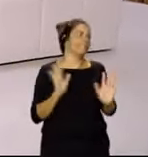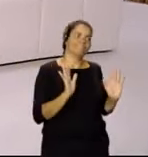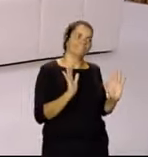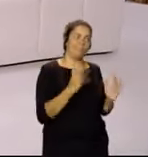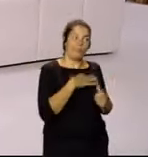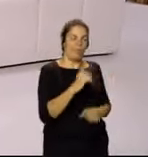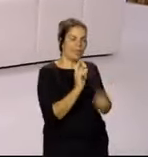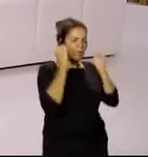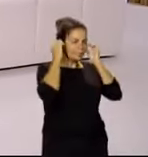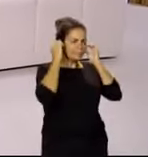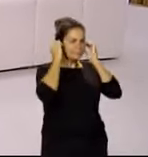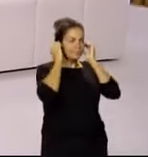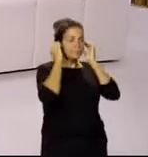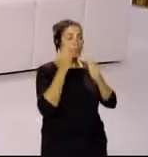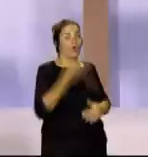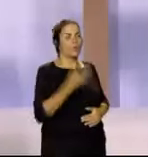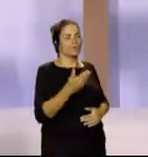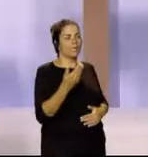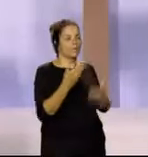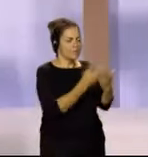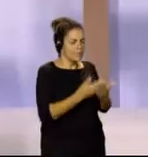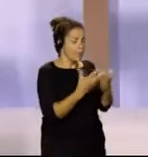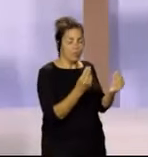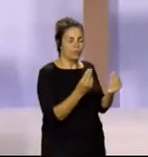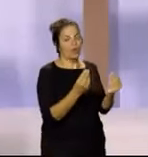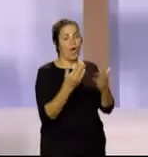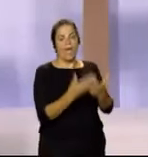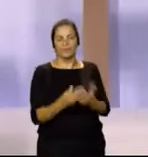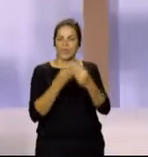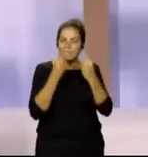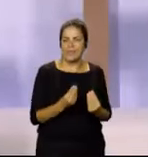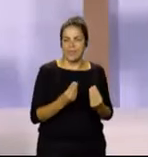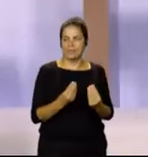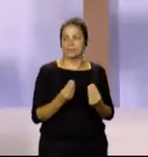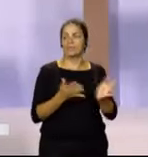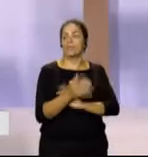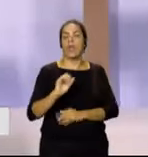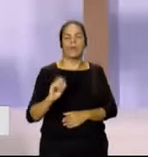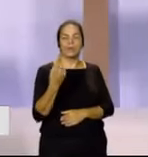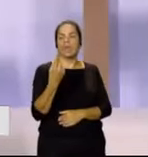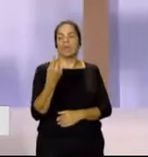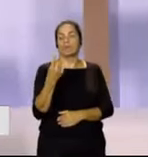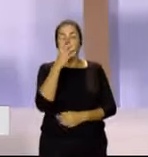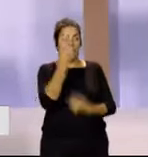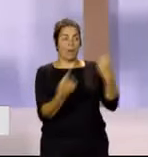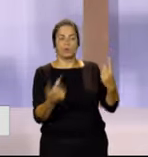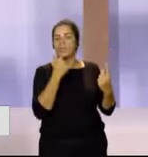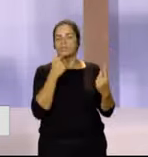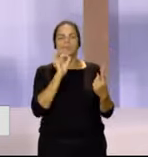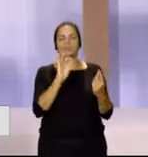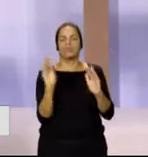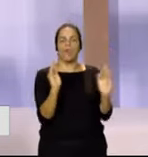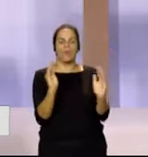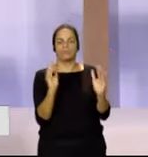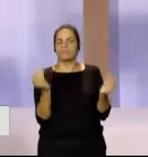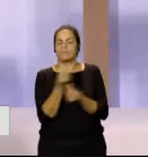importante no es mucho, sino de calidad. Es decir, lo primero que hay que hacer es conocer el momento, que algunos lo comentaban, cuándo están